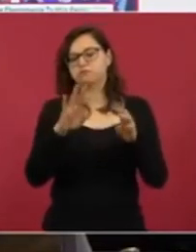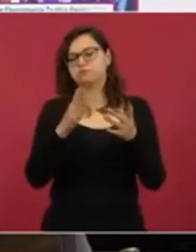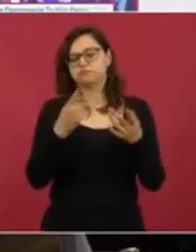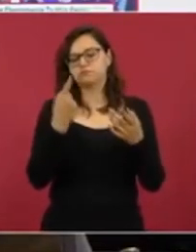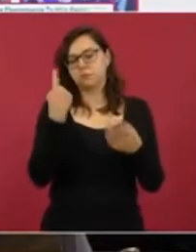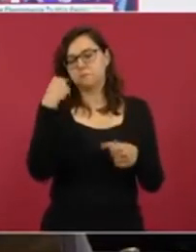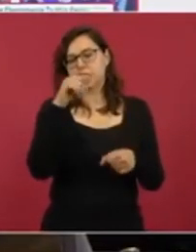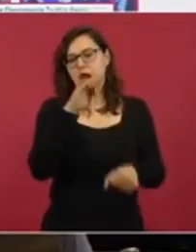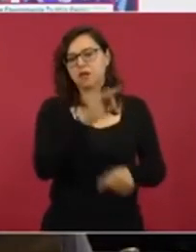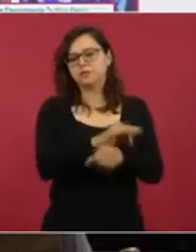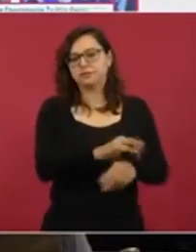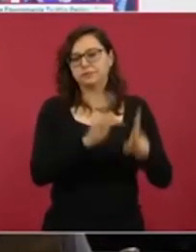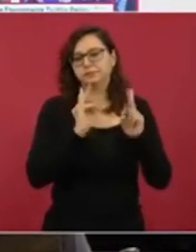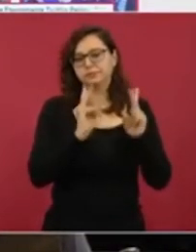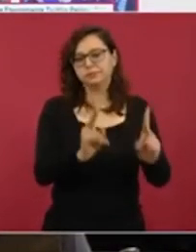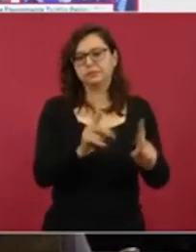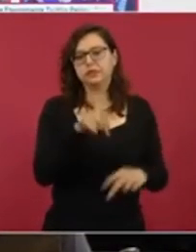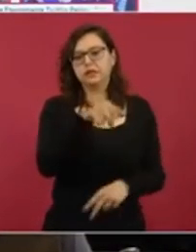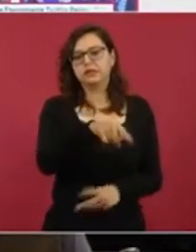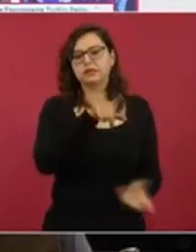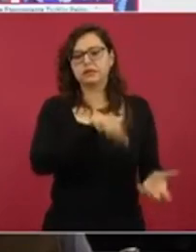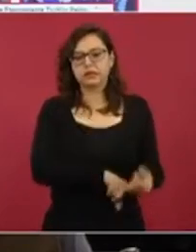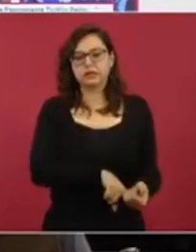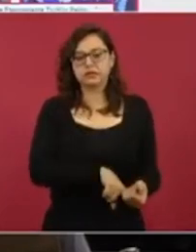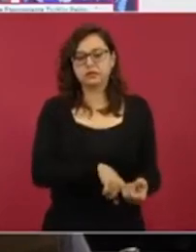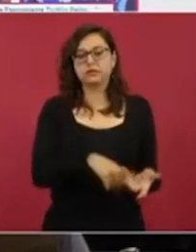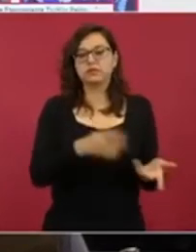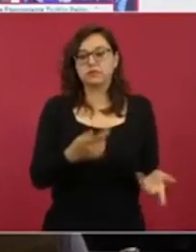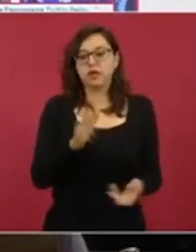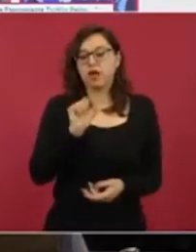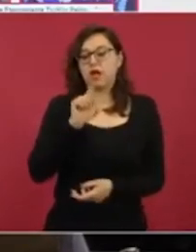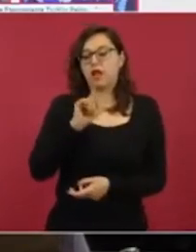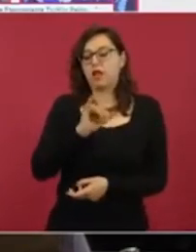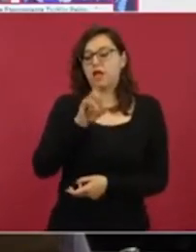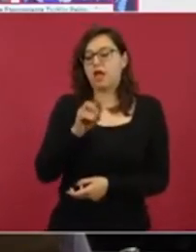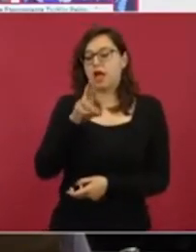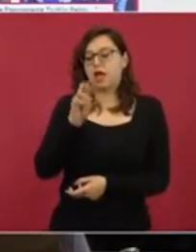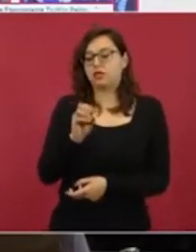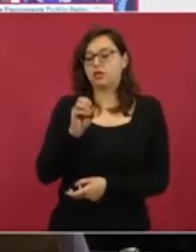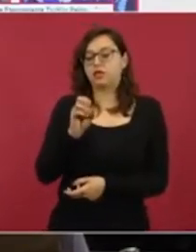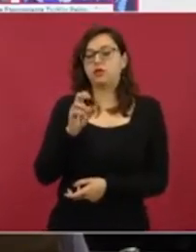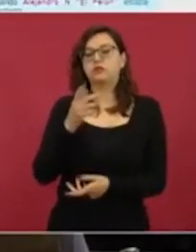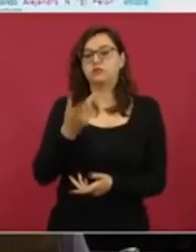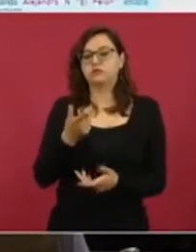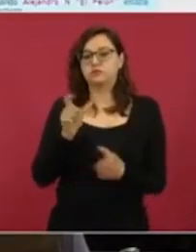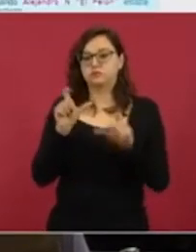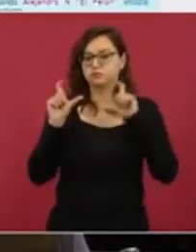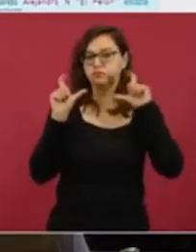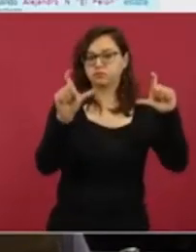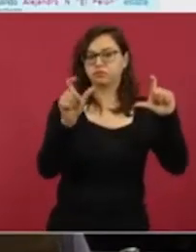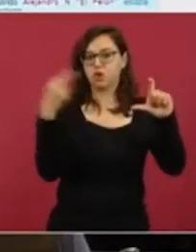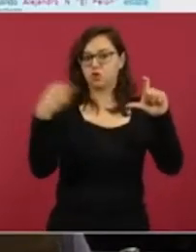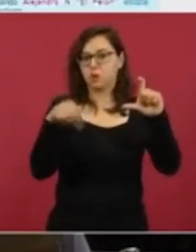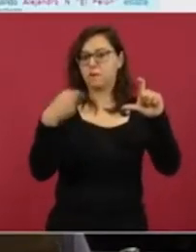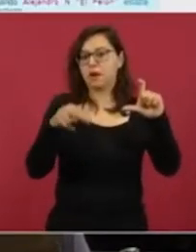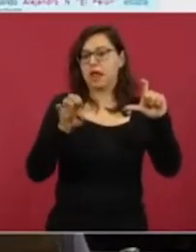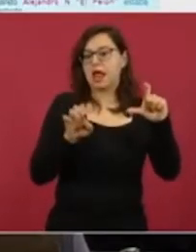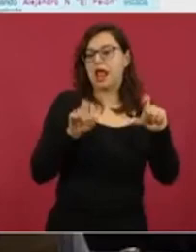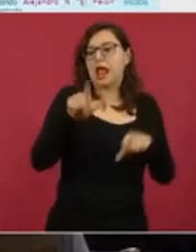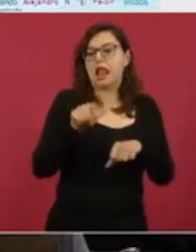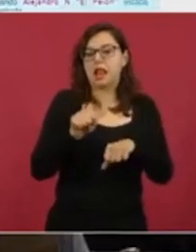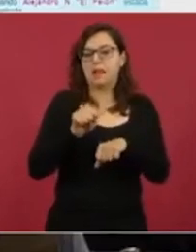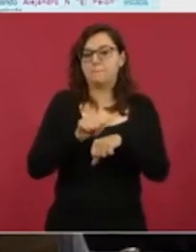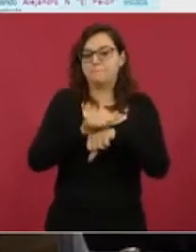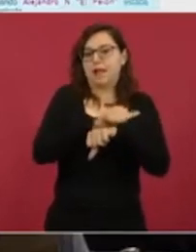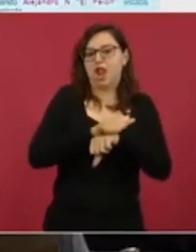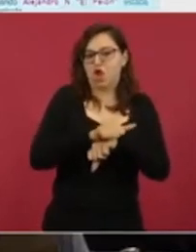donde el mismo Alejandro N. se autodefine como el pelón. Siguiente. Aquí es importante